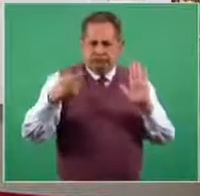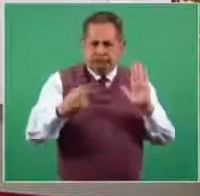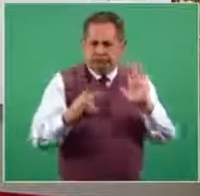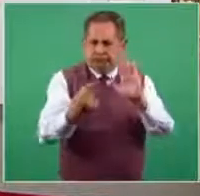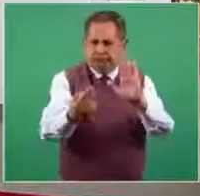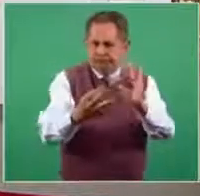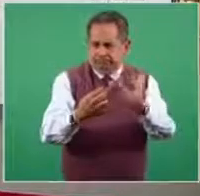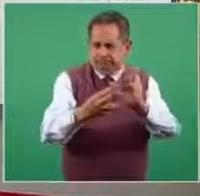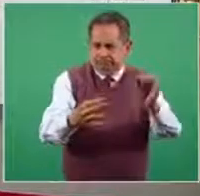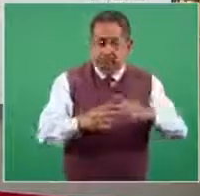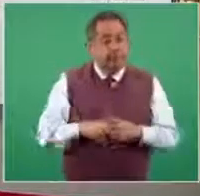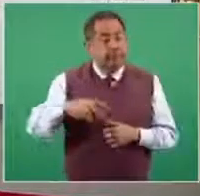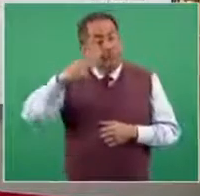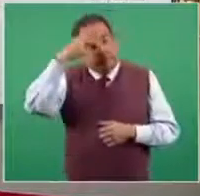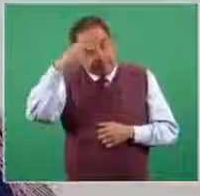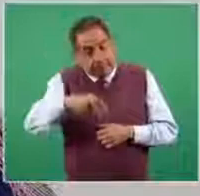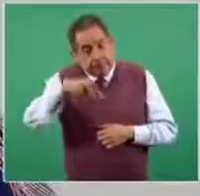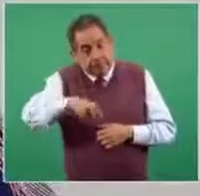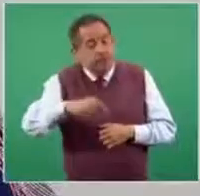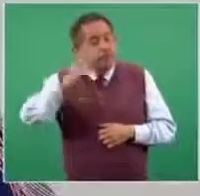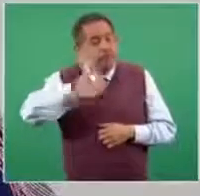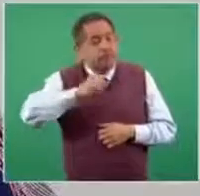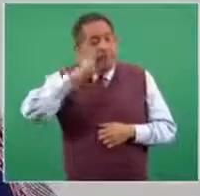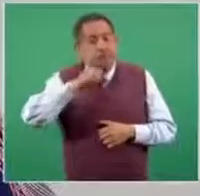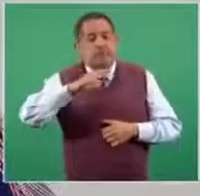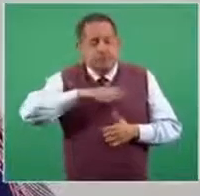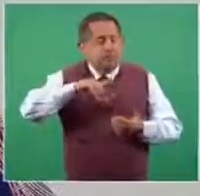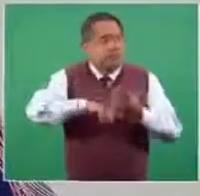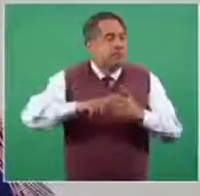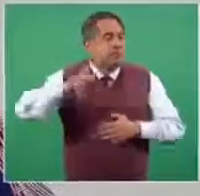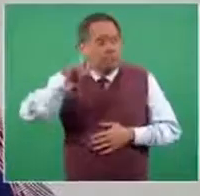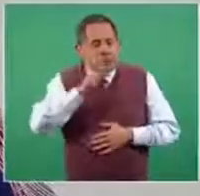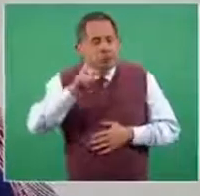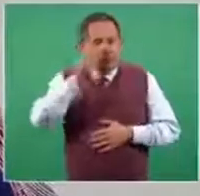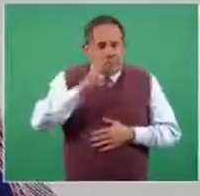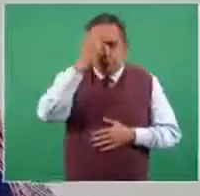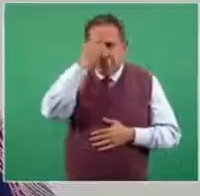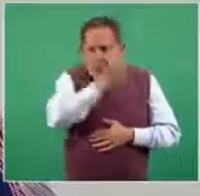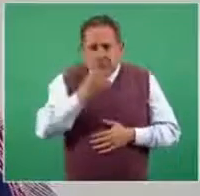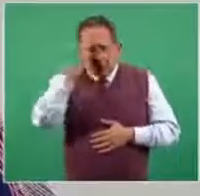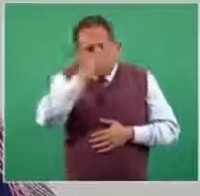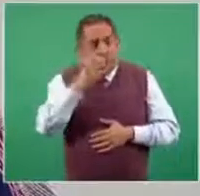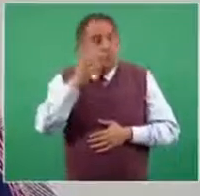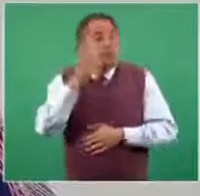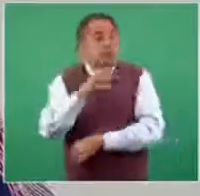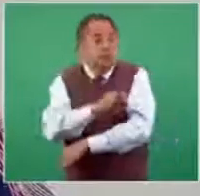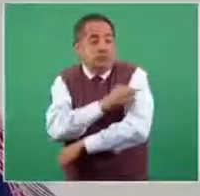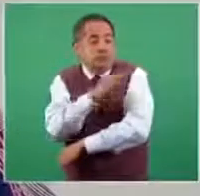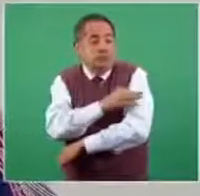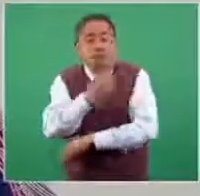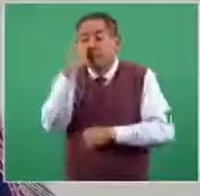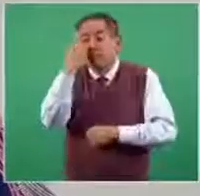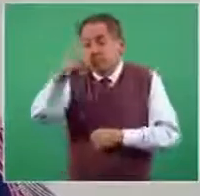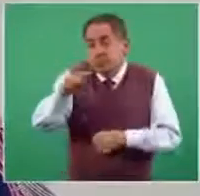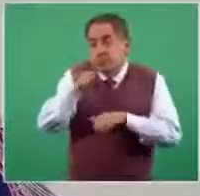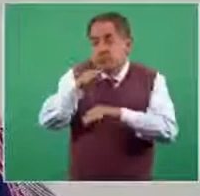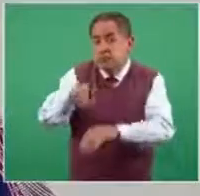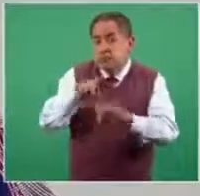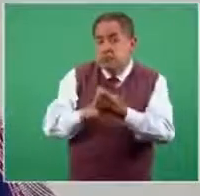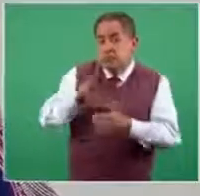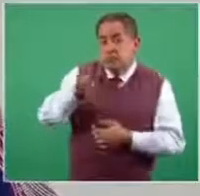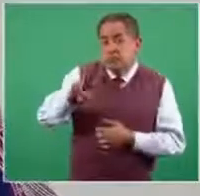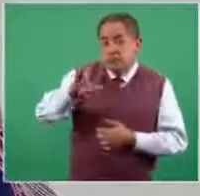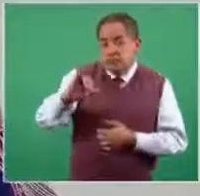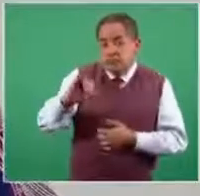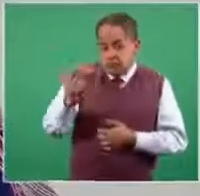Realmente México participa dentro de los ensayos clínicos para la vacuna en contra de VIH. Y esto